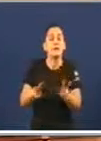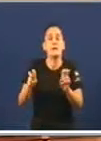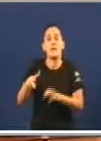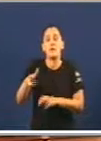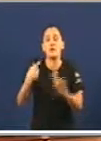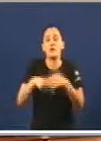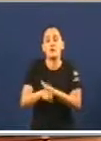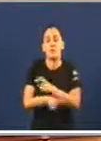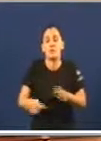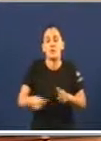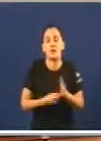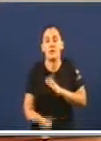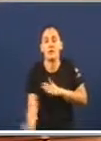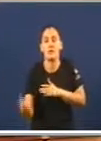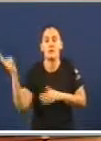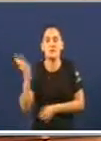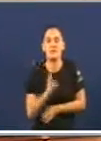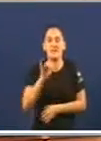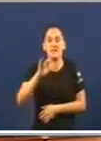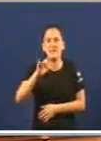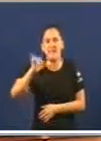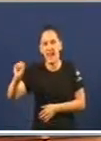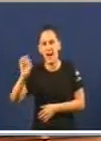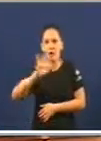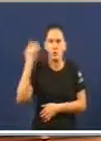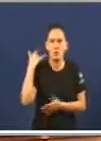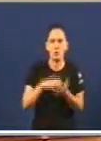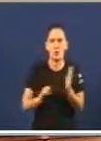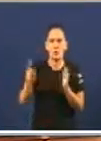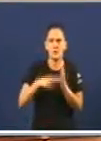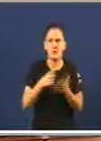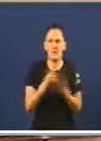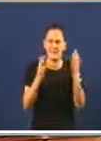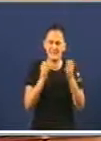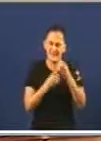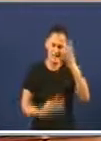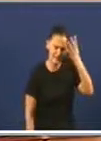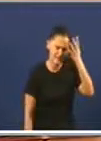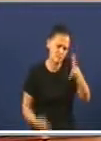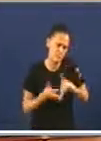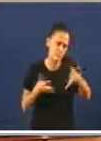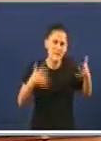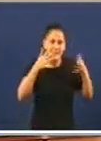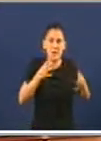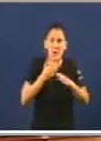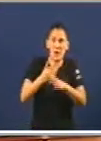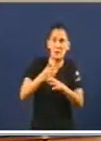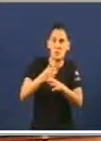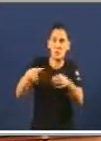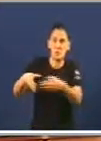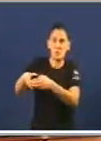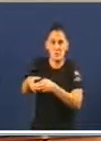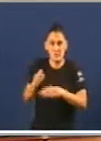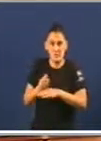persoas refusiadas procedentes de Siria tamén no ano 2016. Temos unha lista ampla que seguro que o resto de grupos parlamentares